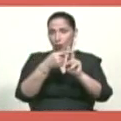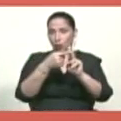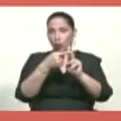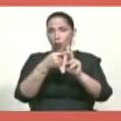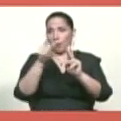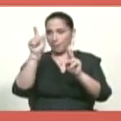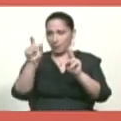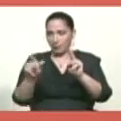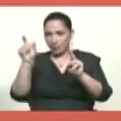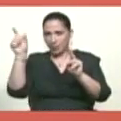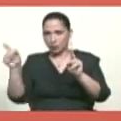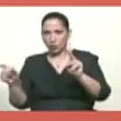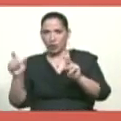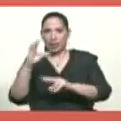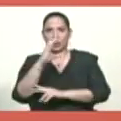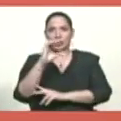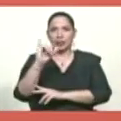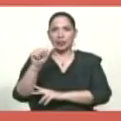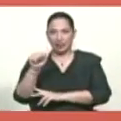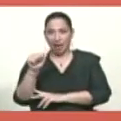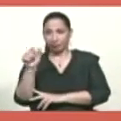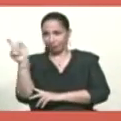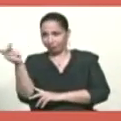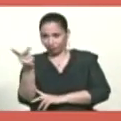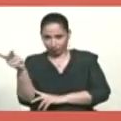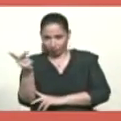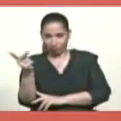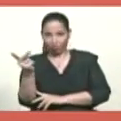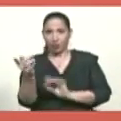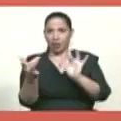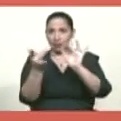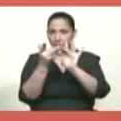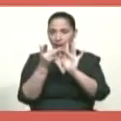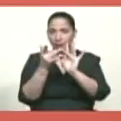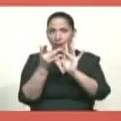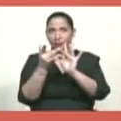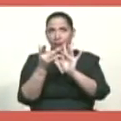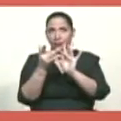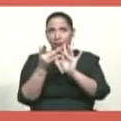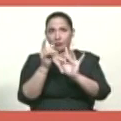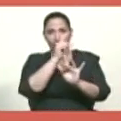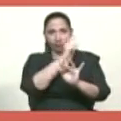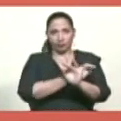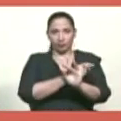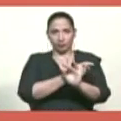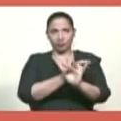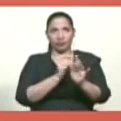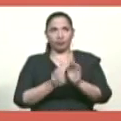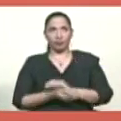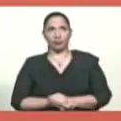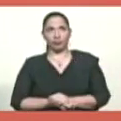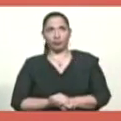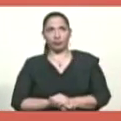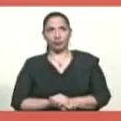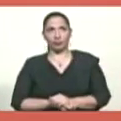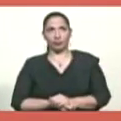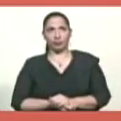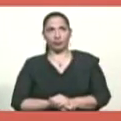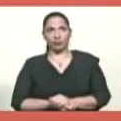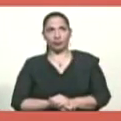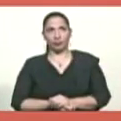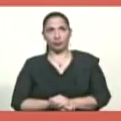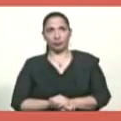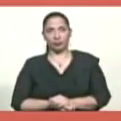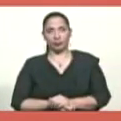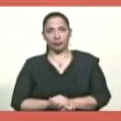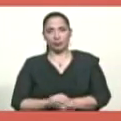que eran en enlaces con García Palomo alias Indiana y el coronel Lee que se encuentra ubicado en la ciudad de Tampa en el estado de